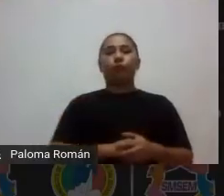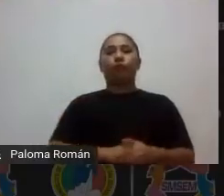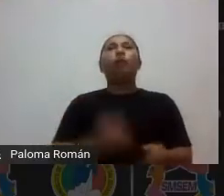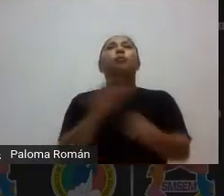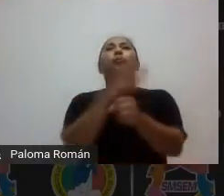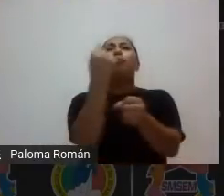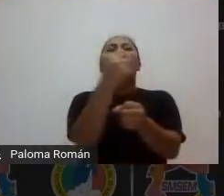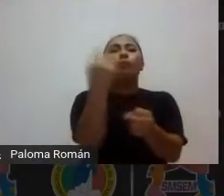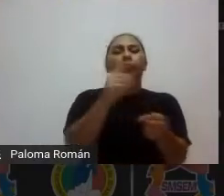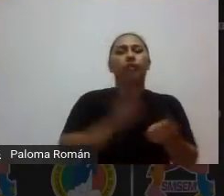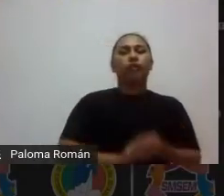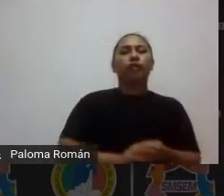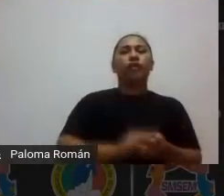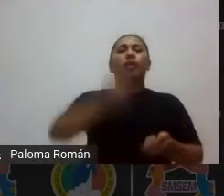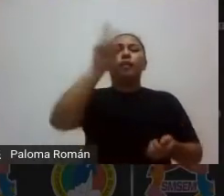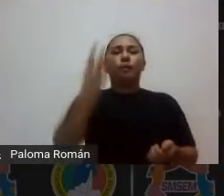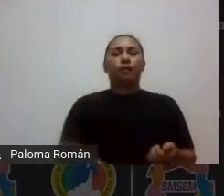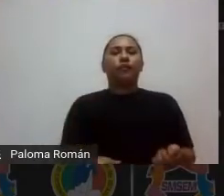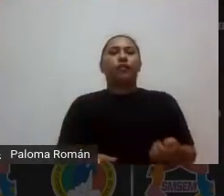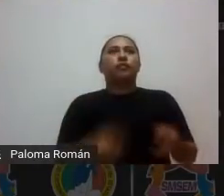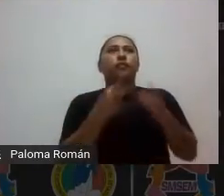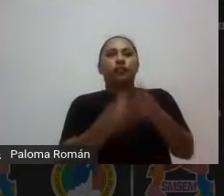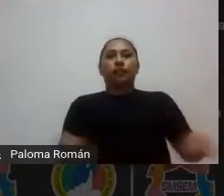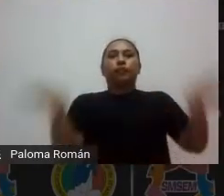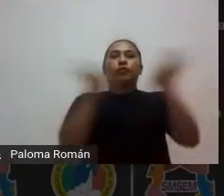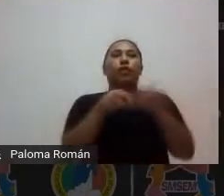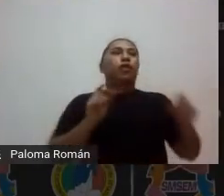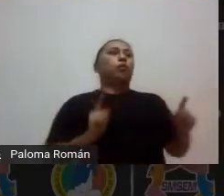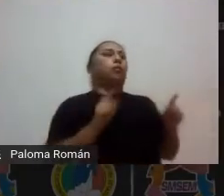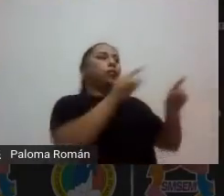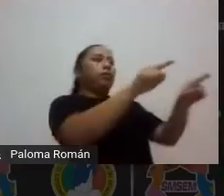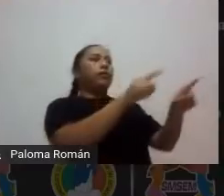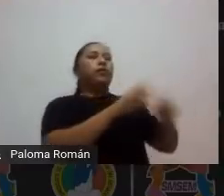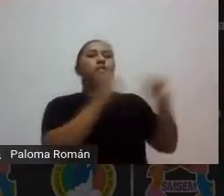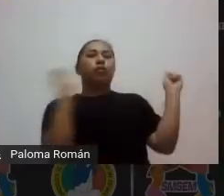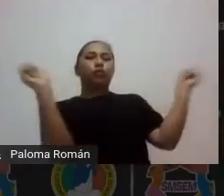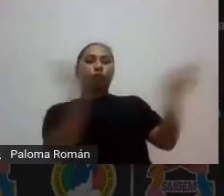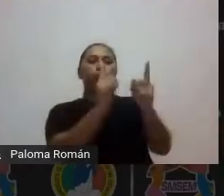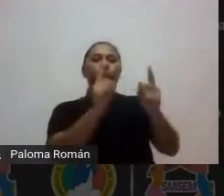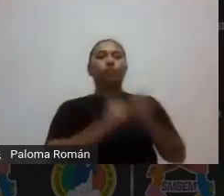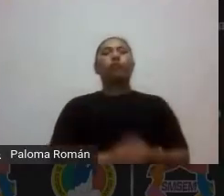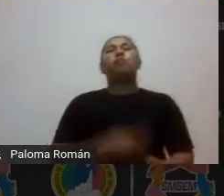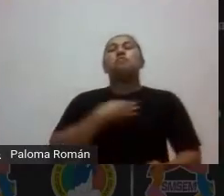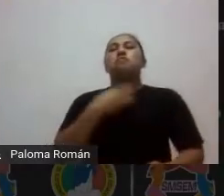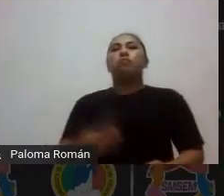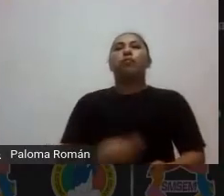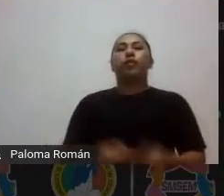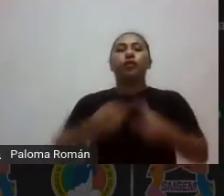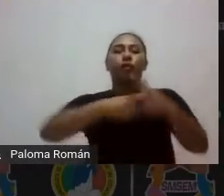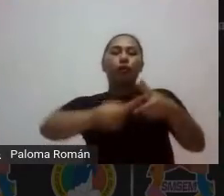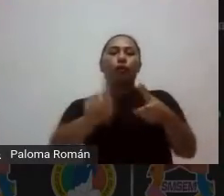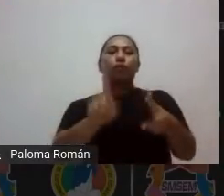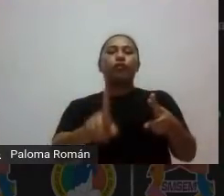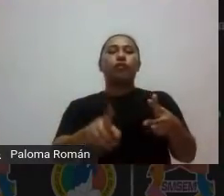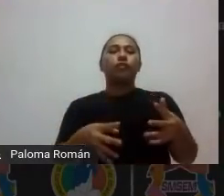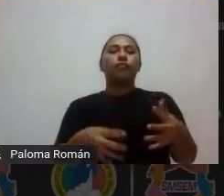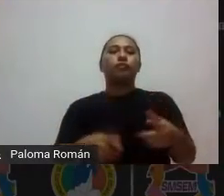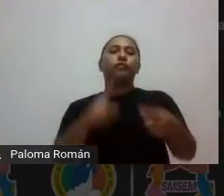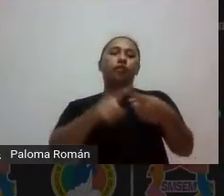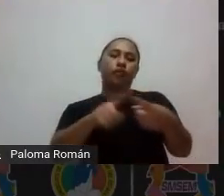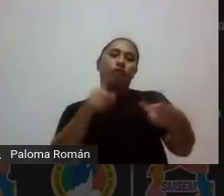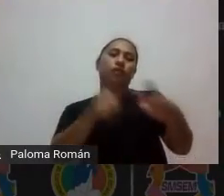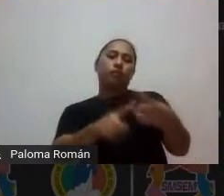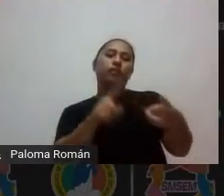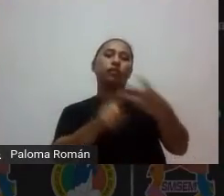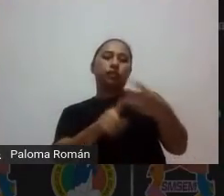por la simple razón que es algo de su propio interés ok bueno este inicio de 3 4 5 sesiones no